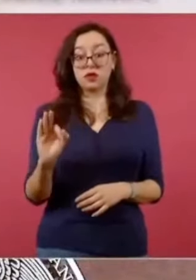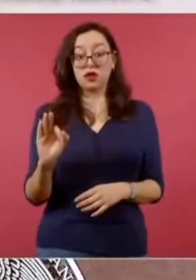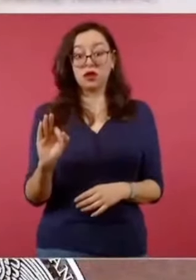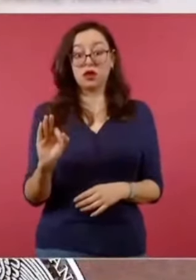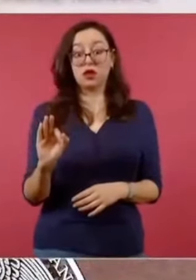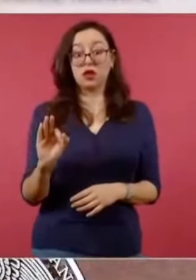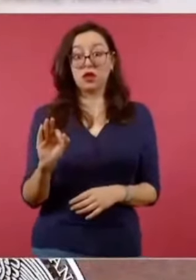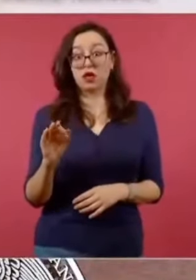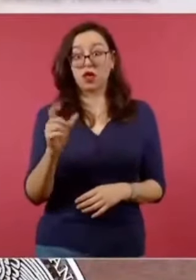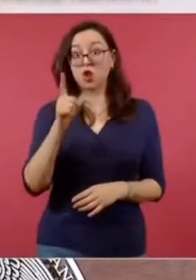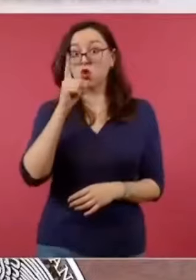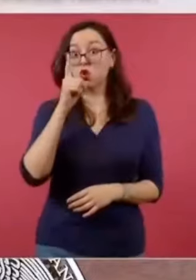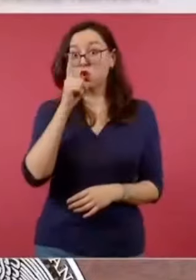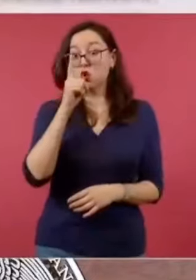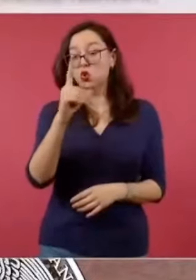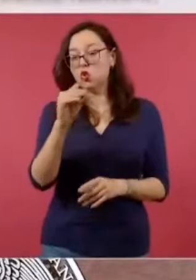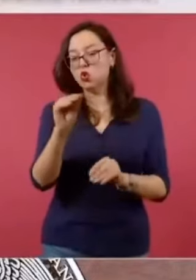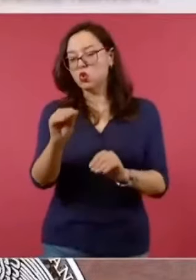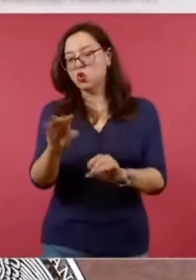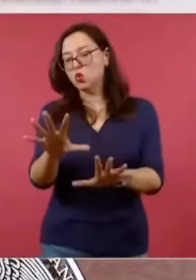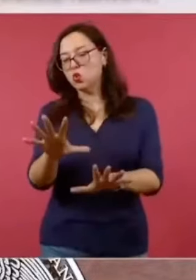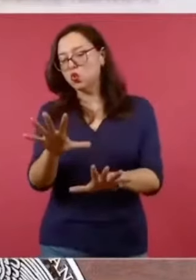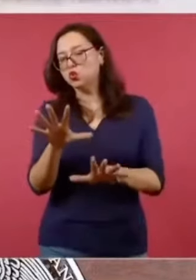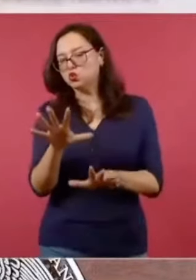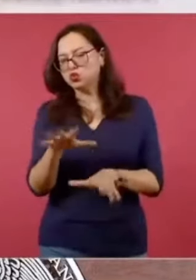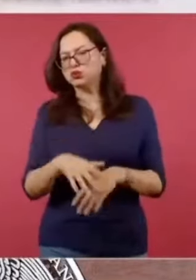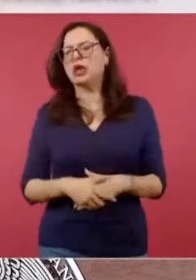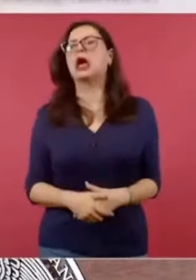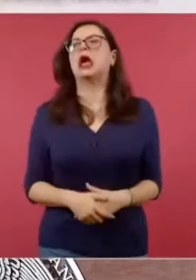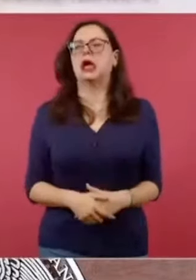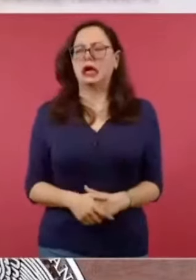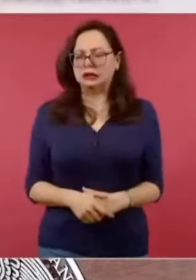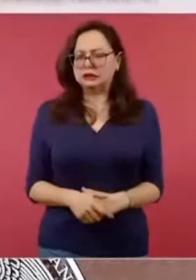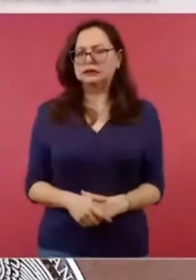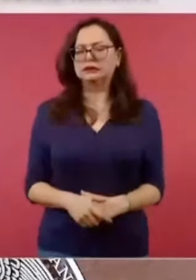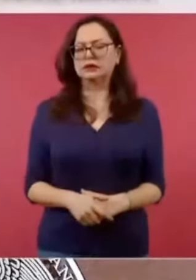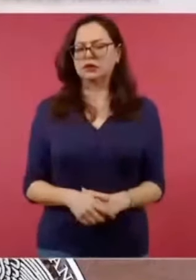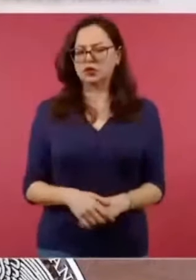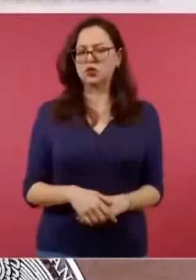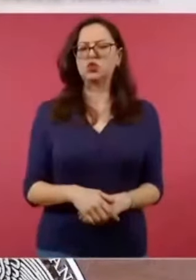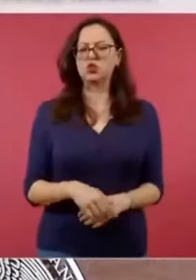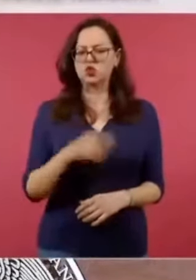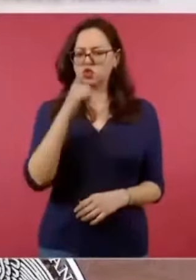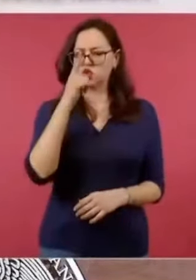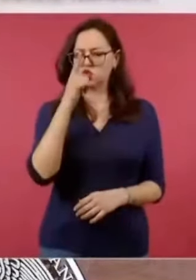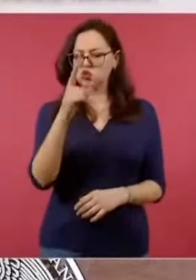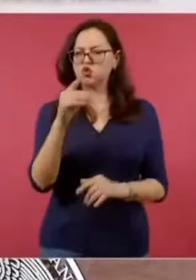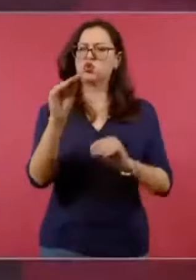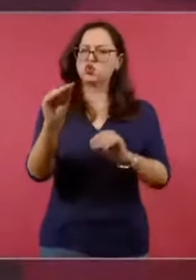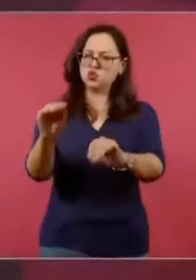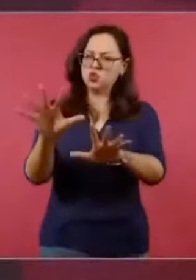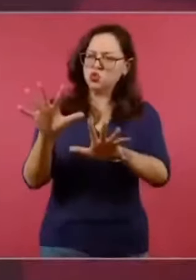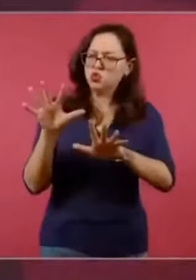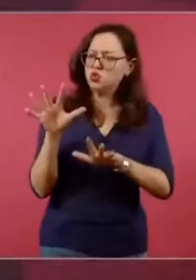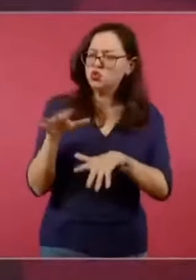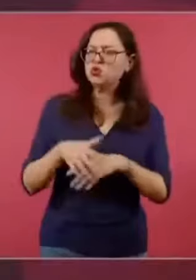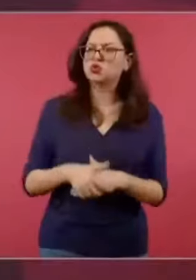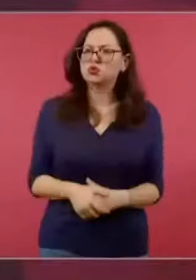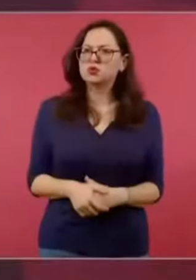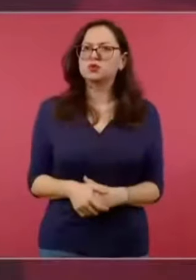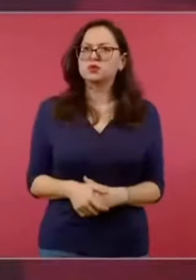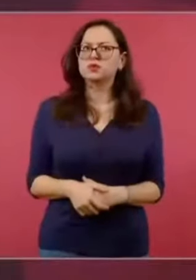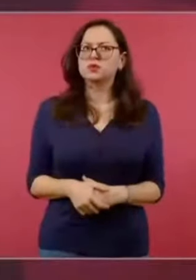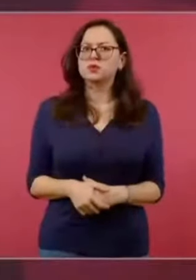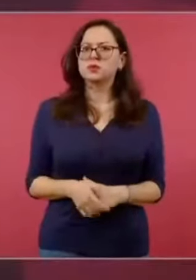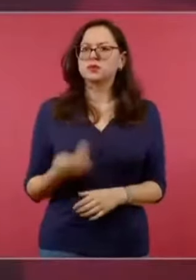final del túnel. Pero no habla de cómo por décadas han privilegiado